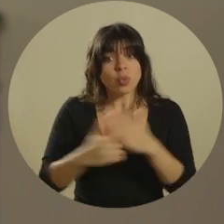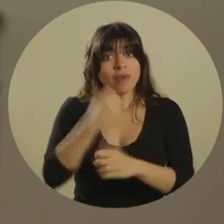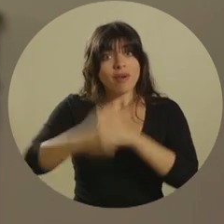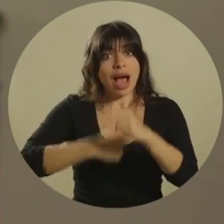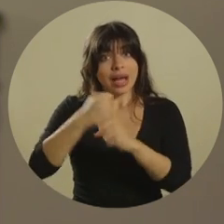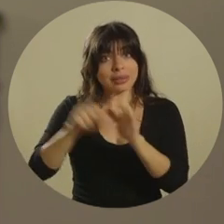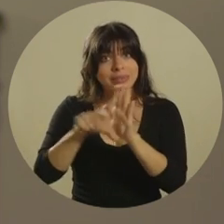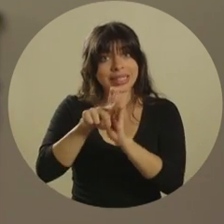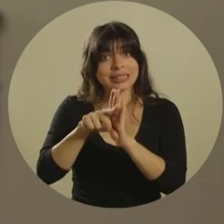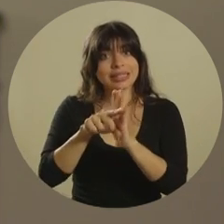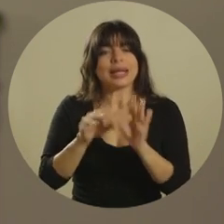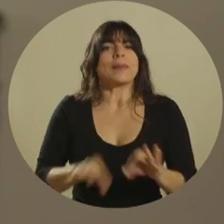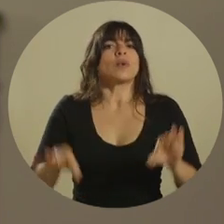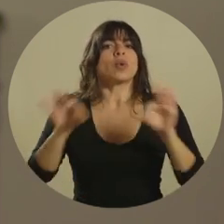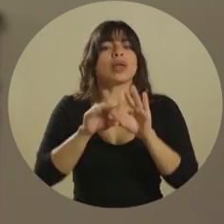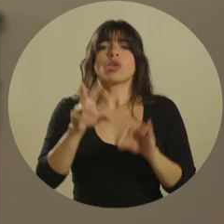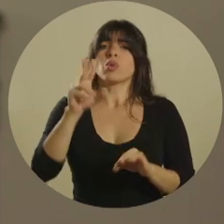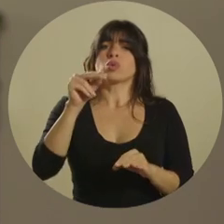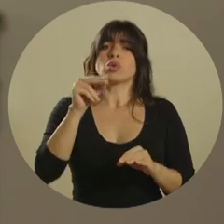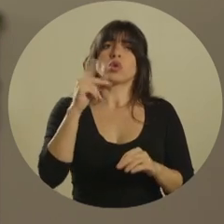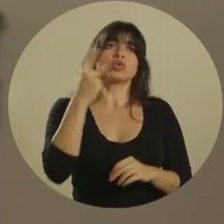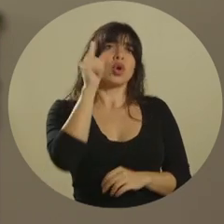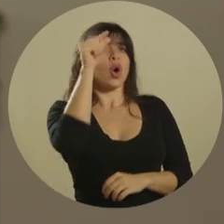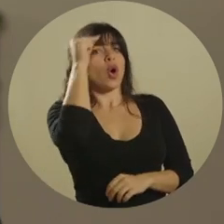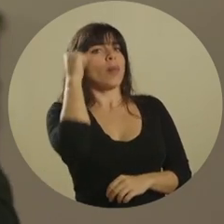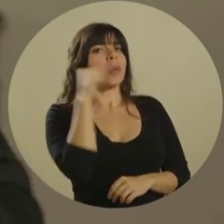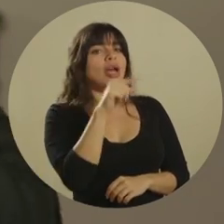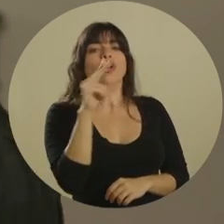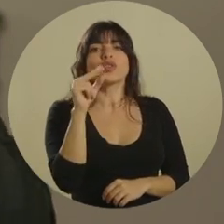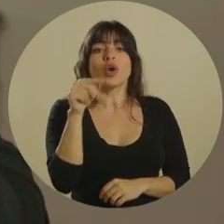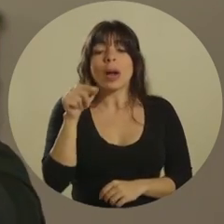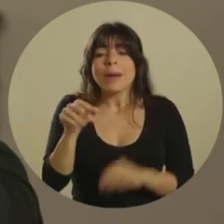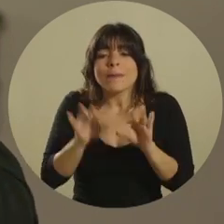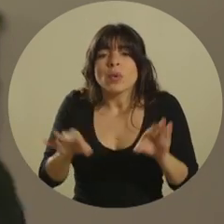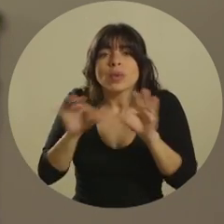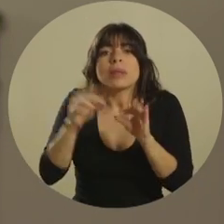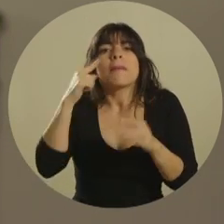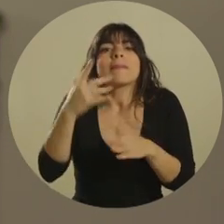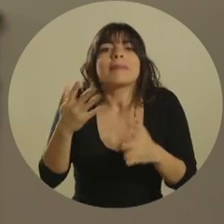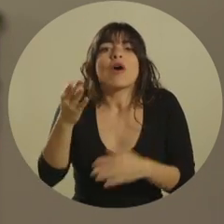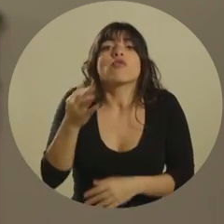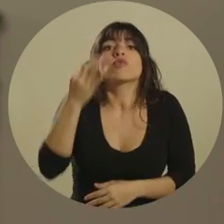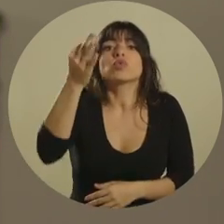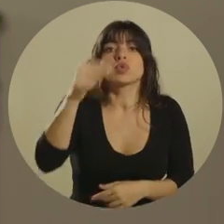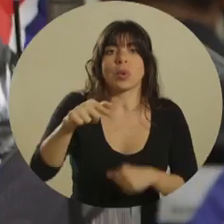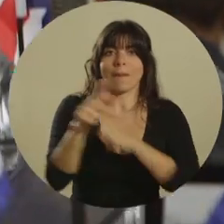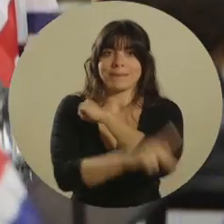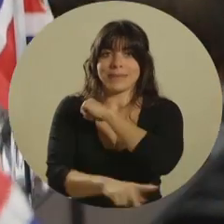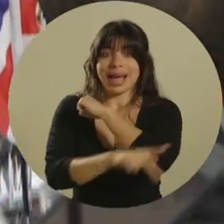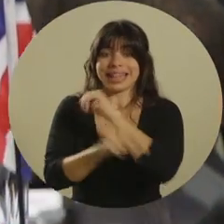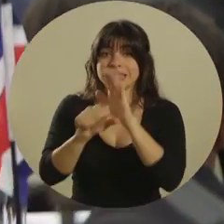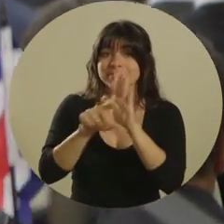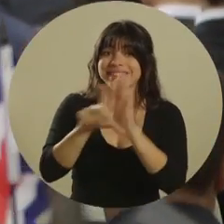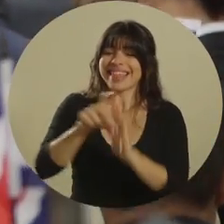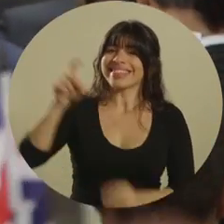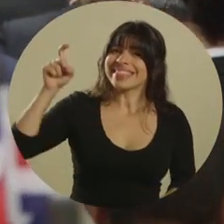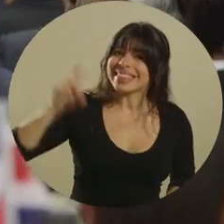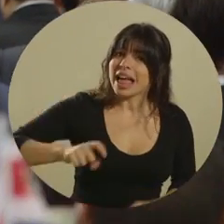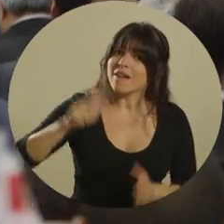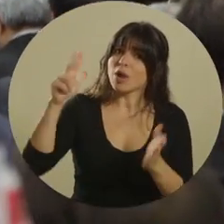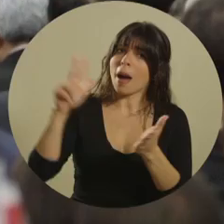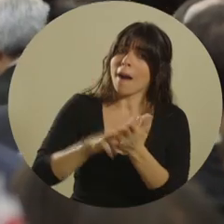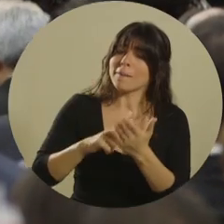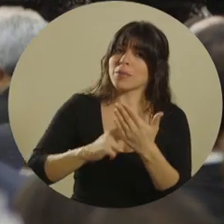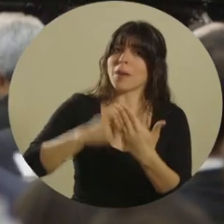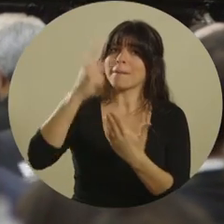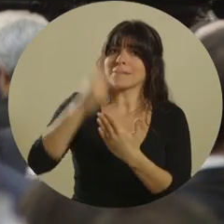legislativo es crítico, no para la marcha del gobierno, sino para el porvenir del país. La Asamblea Legislativa debe aprobar